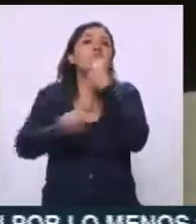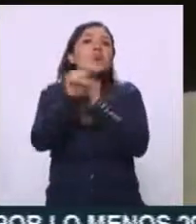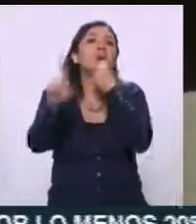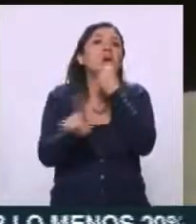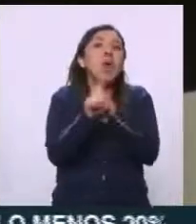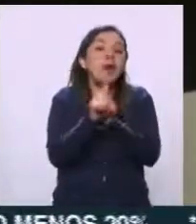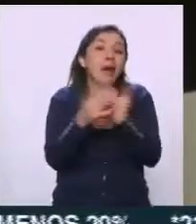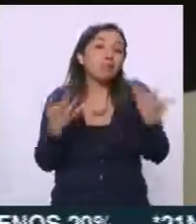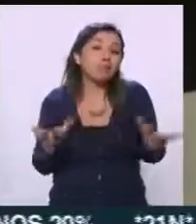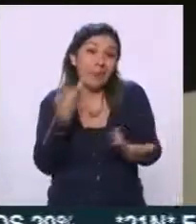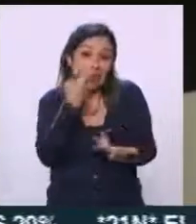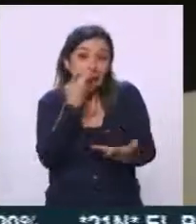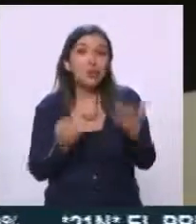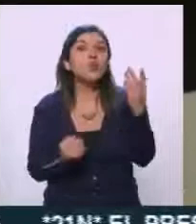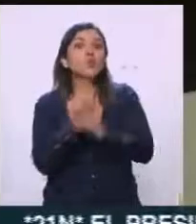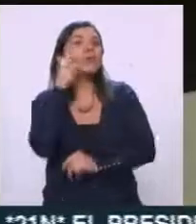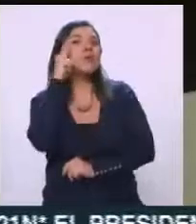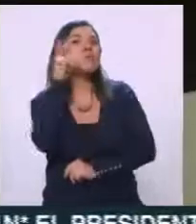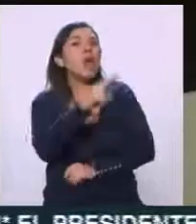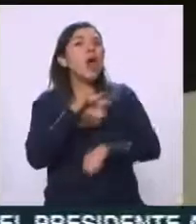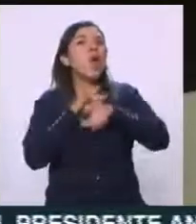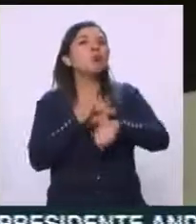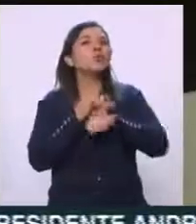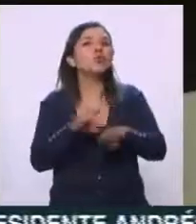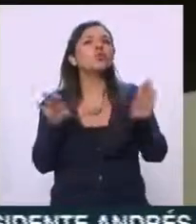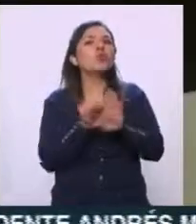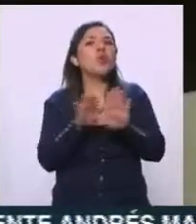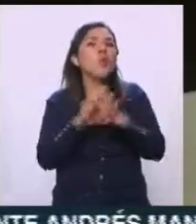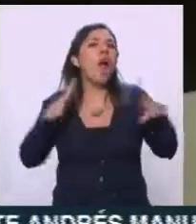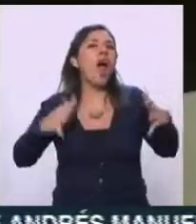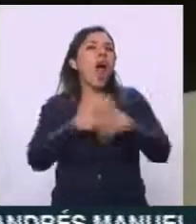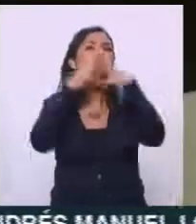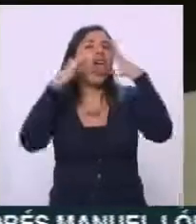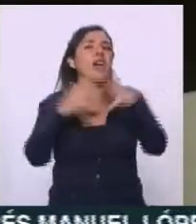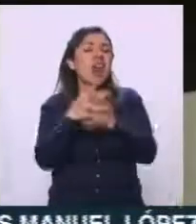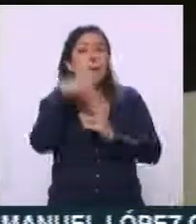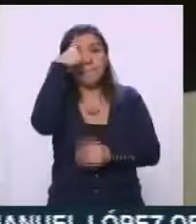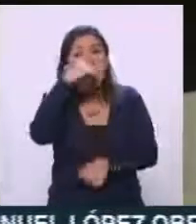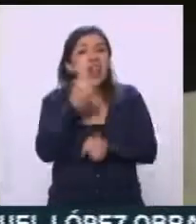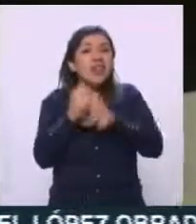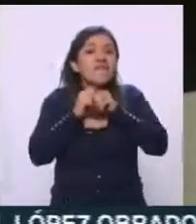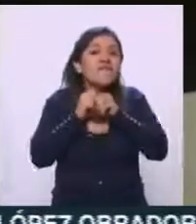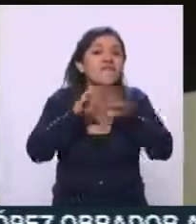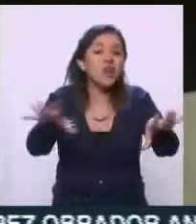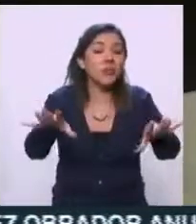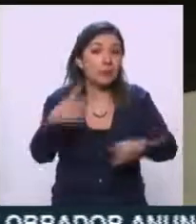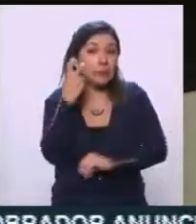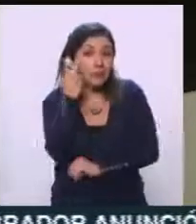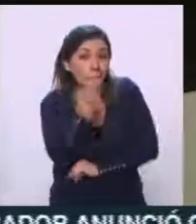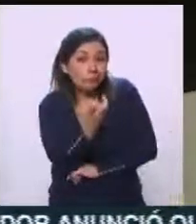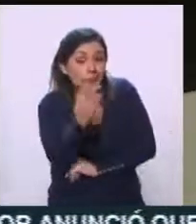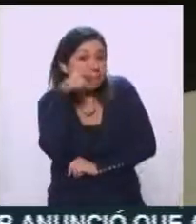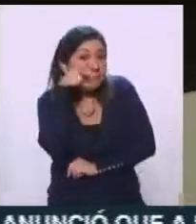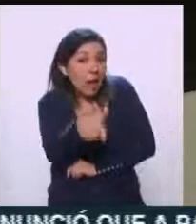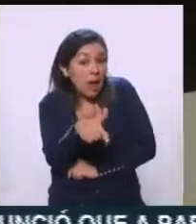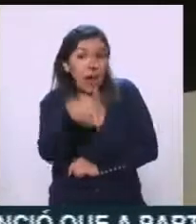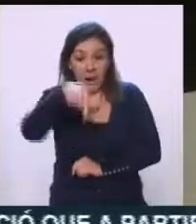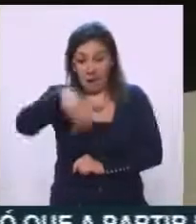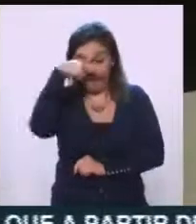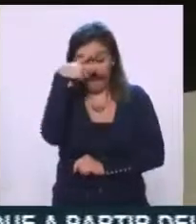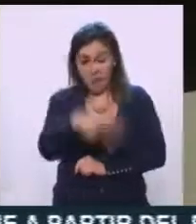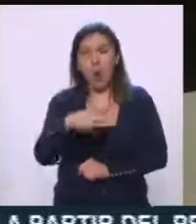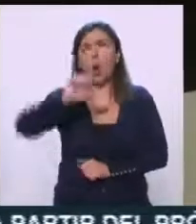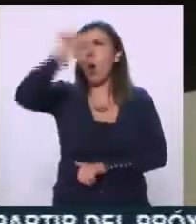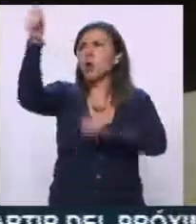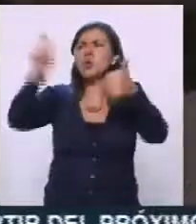y vemos aquí un nuevo tipo de guerra, que es la guerra de información. Si bien aquí en México y en